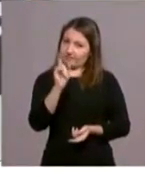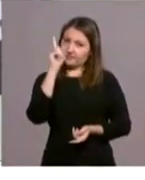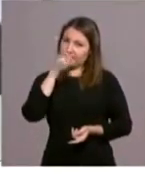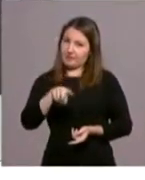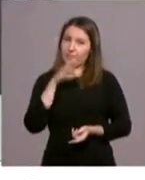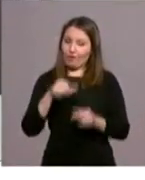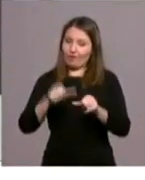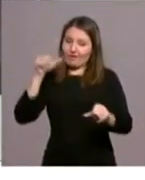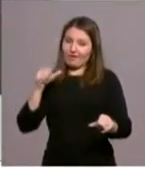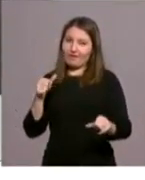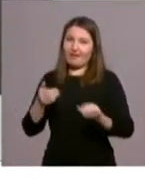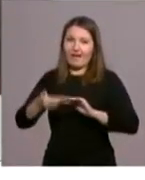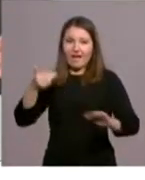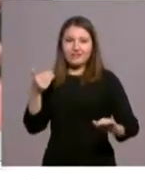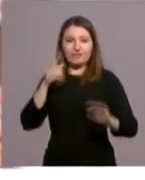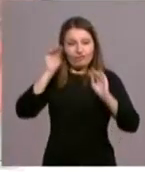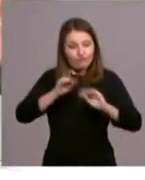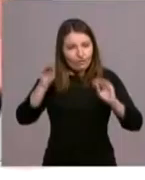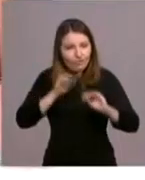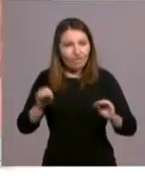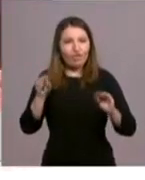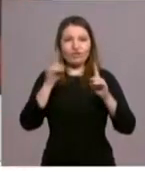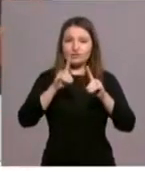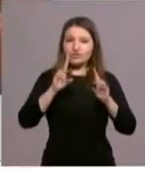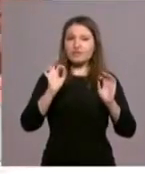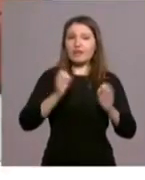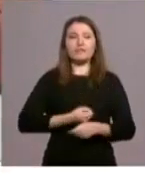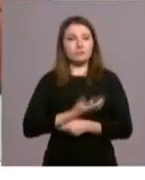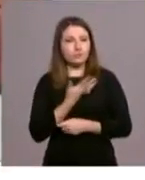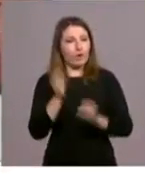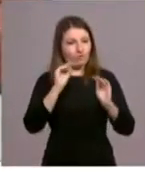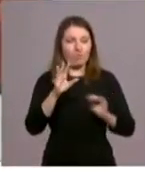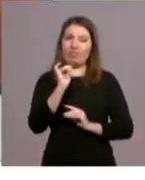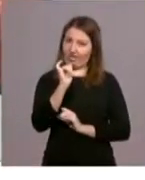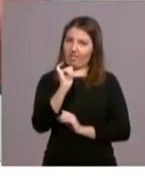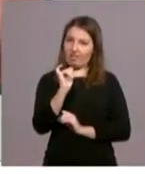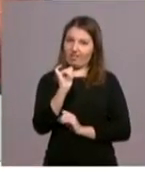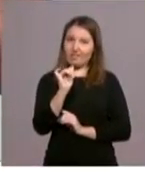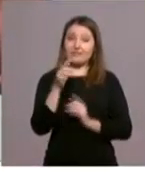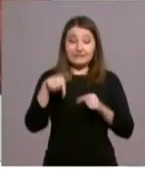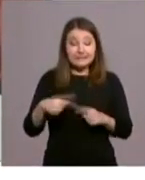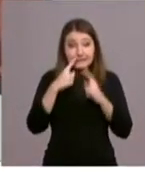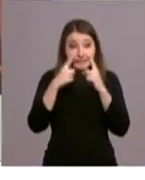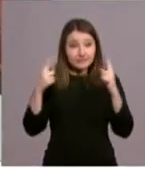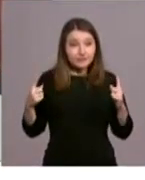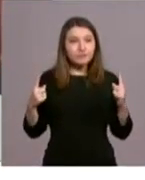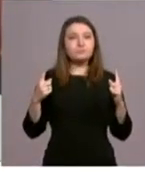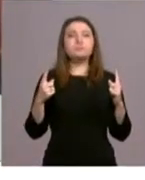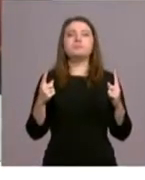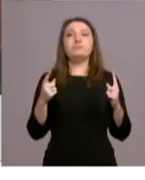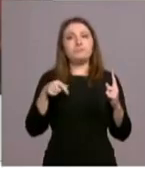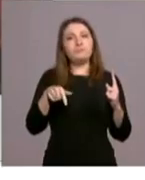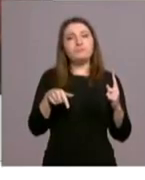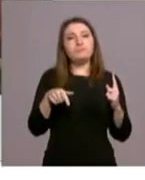labor de formación, una labor de formación doctrinal, de formación espiritual. Y este año, pues con motivo de esta